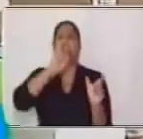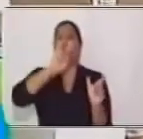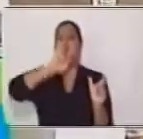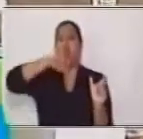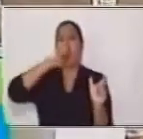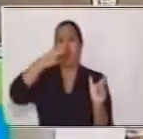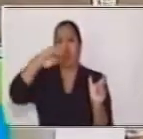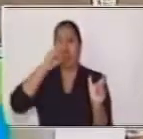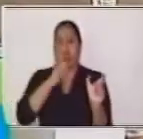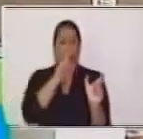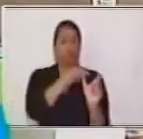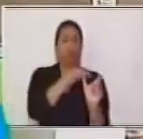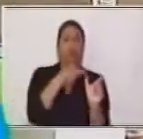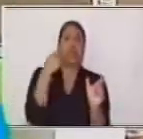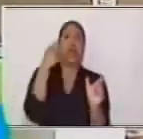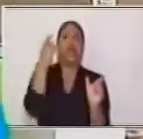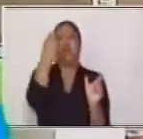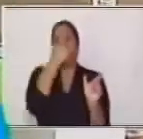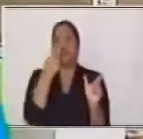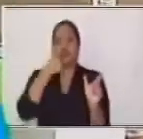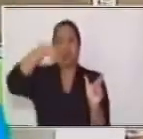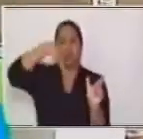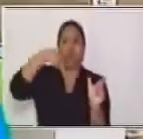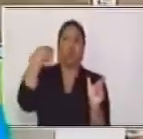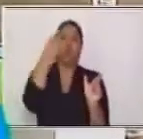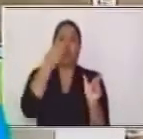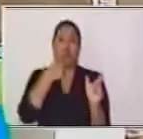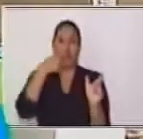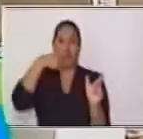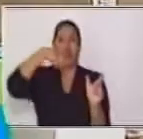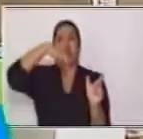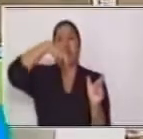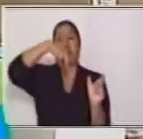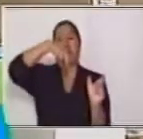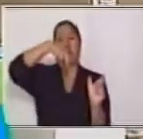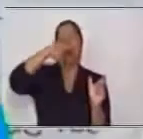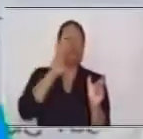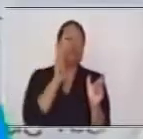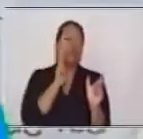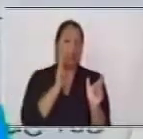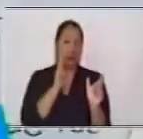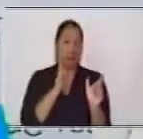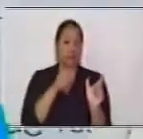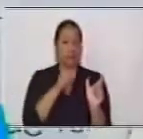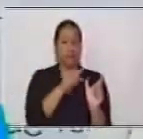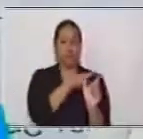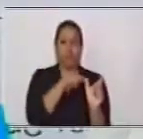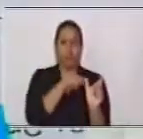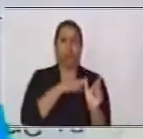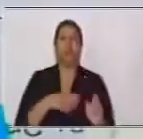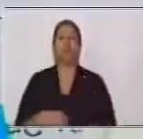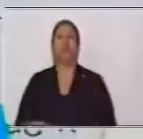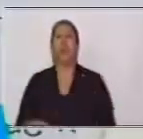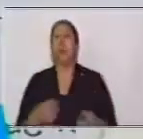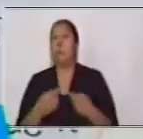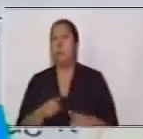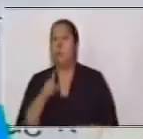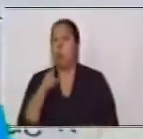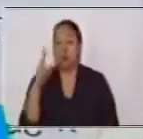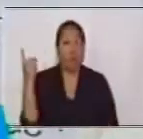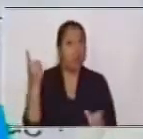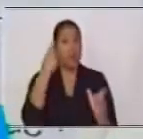nominal y de un sintagma verbal. Algo también muy importante es que cuando tú identifiques las oraciones compuestas,